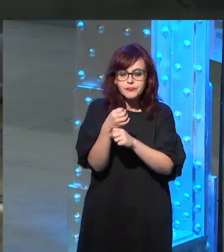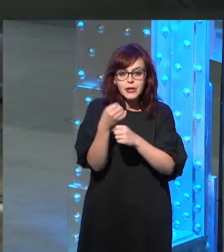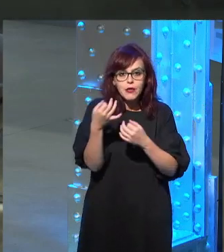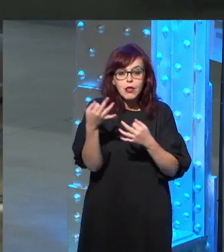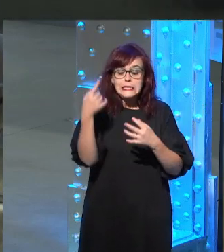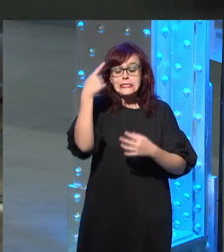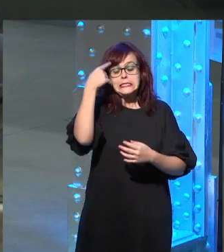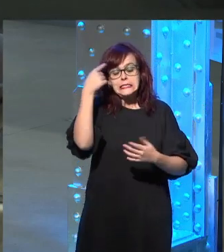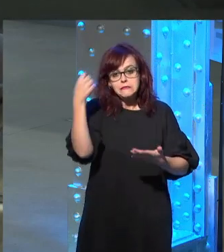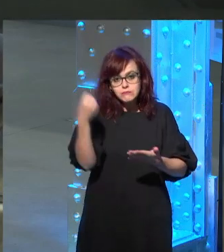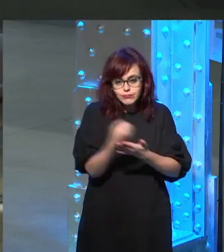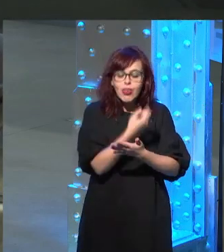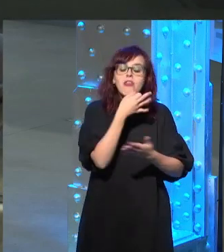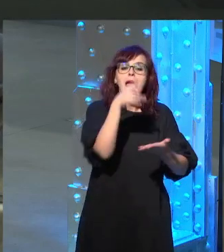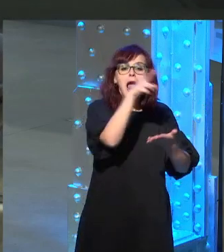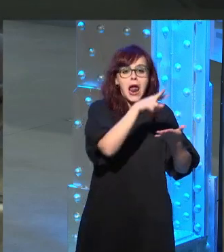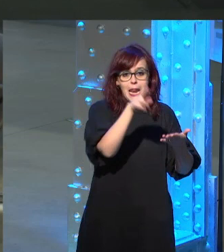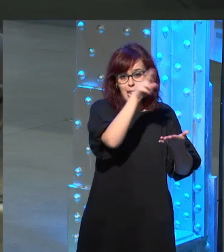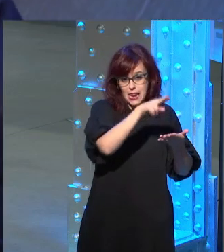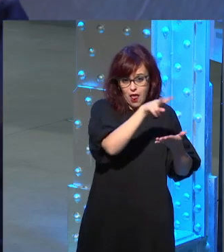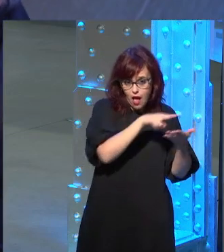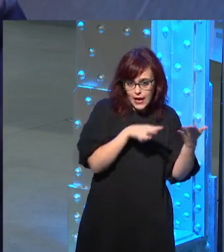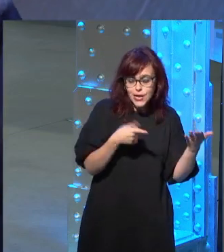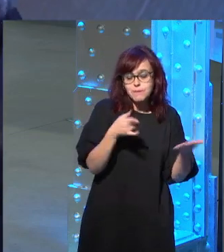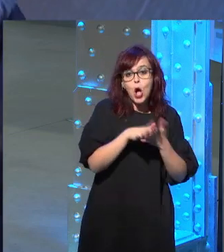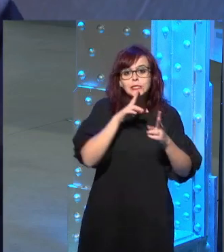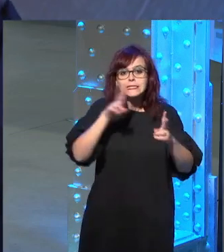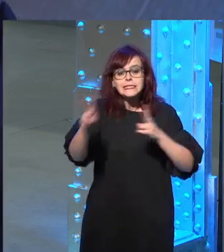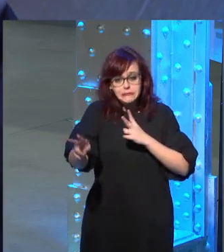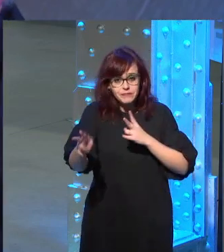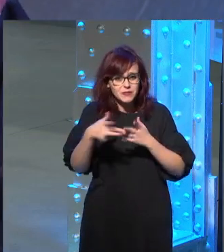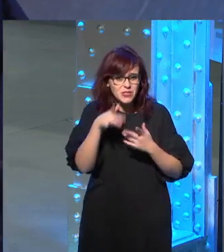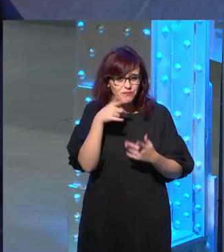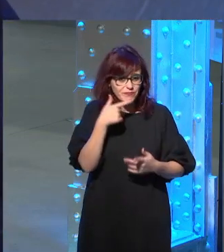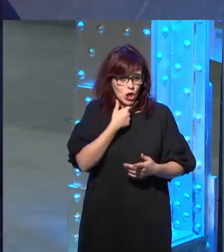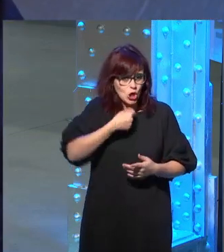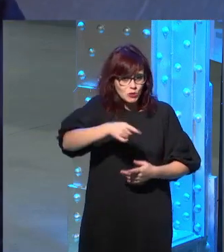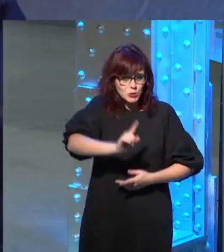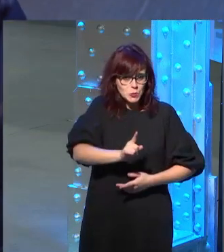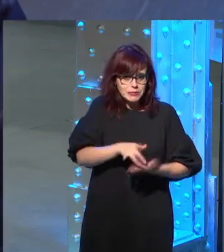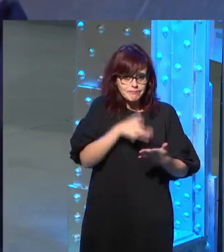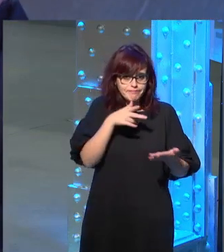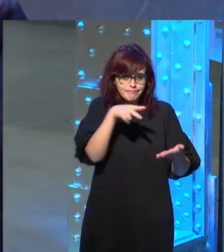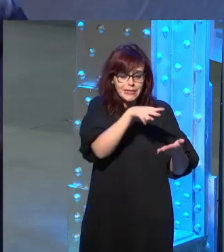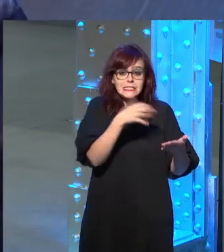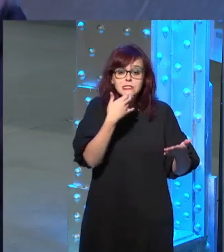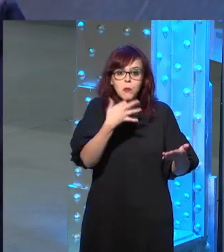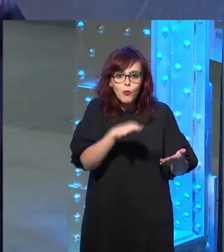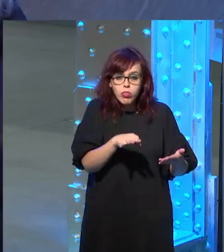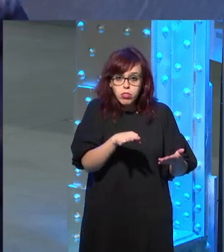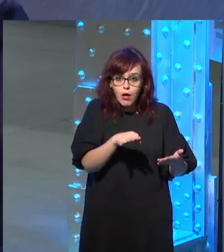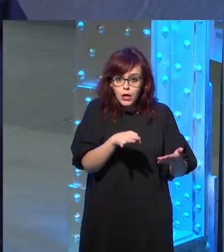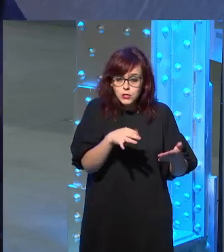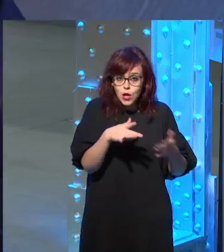releer lo que he hecho para poder darle una respuesta y es una experiencia que no me gusta tener si pudiera no